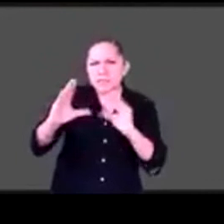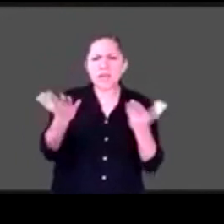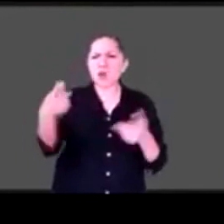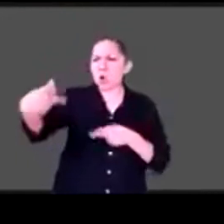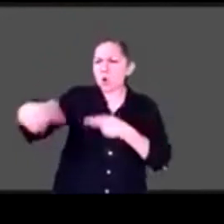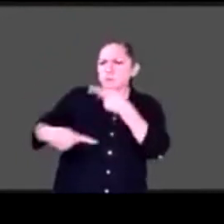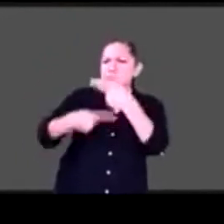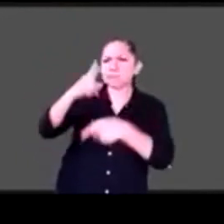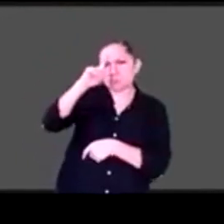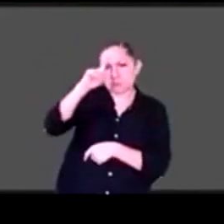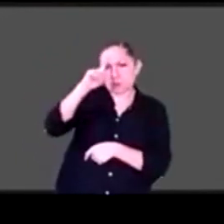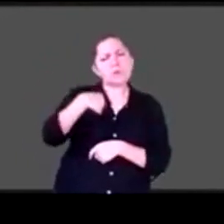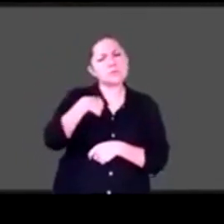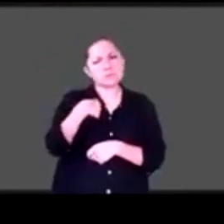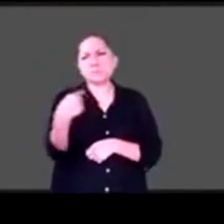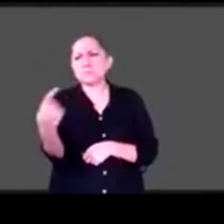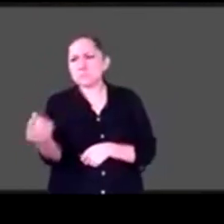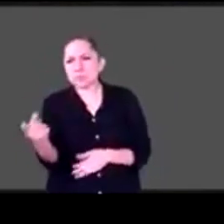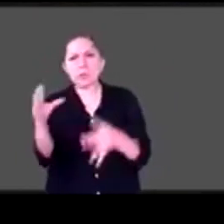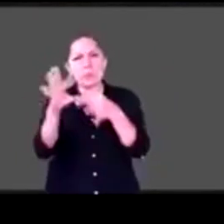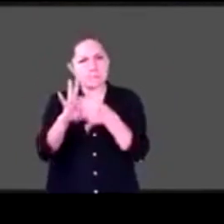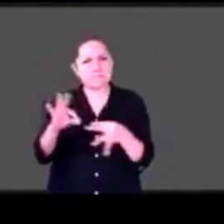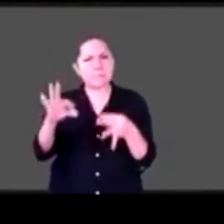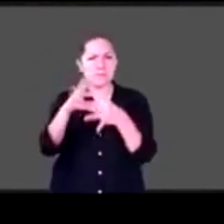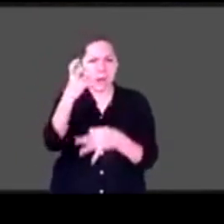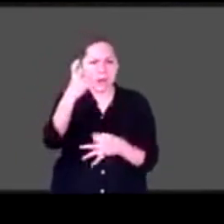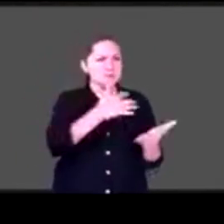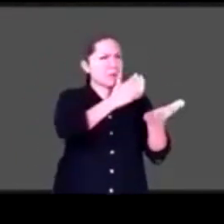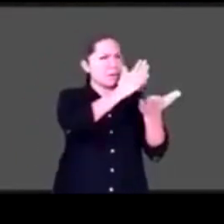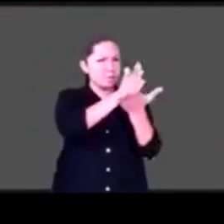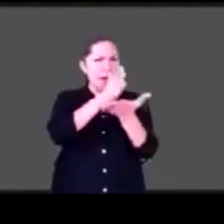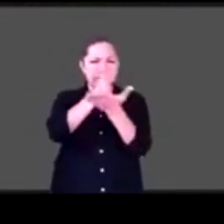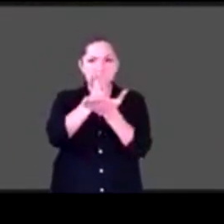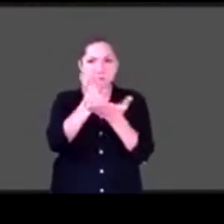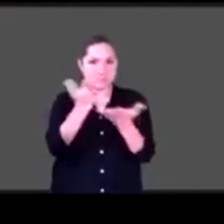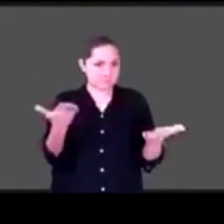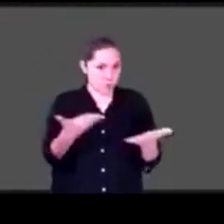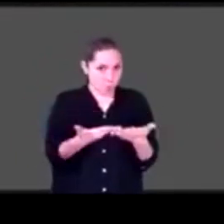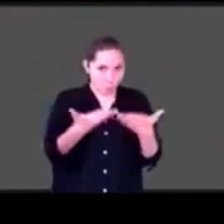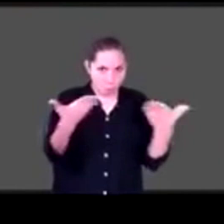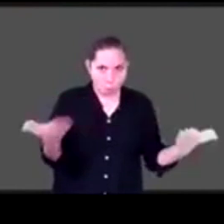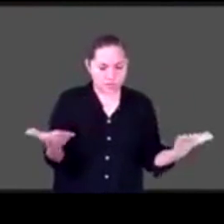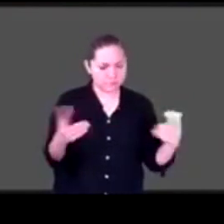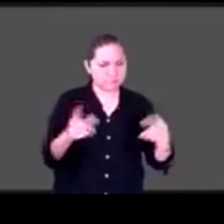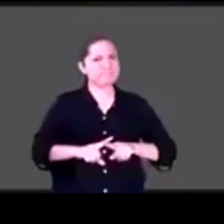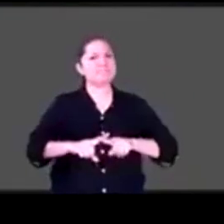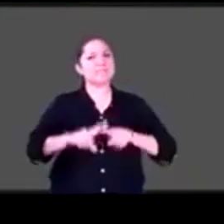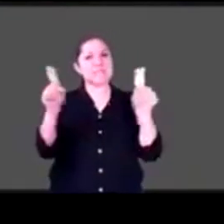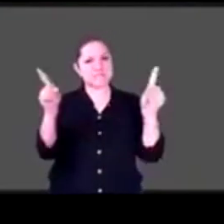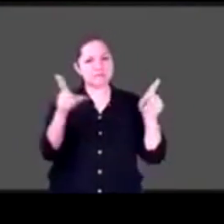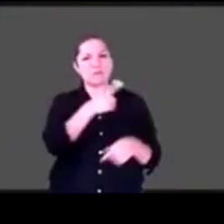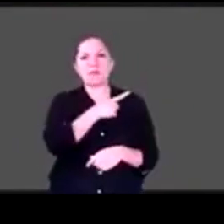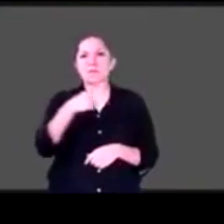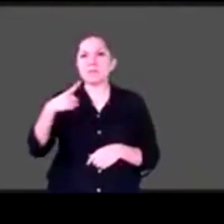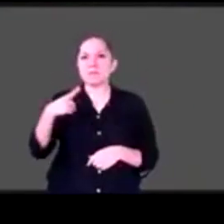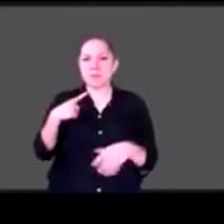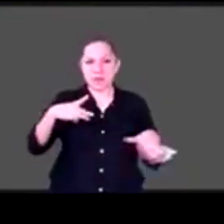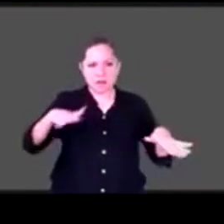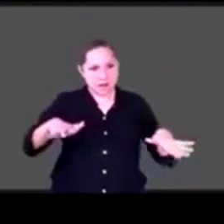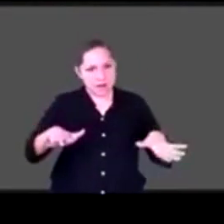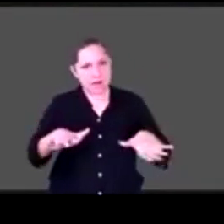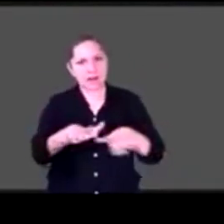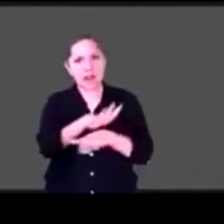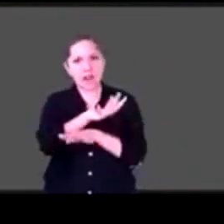implicado pues hacer ahora cosas en línea, y esta parte de cómo lograr